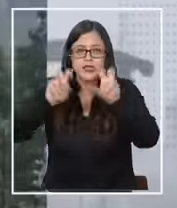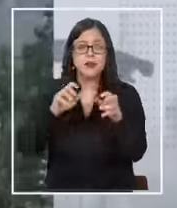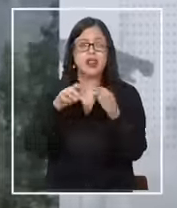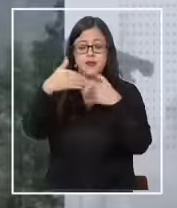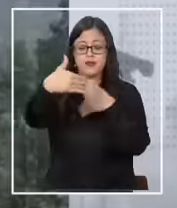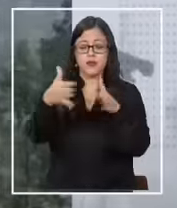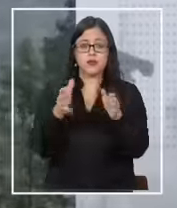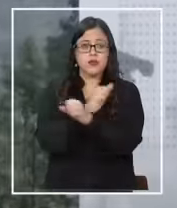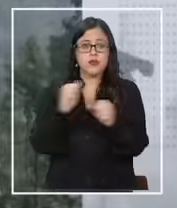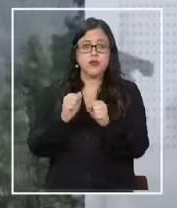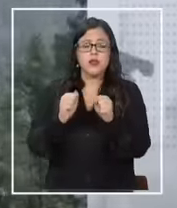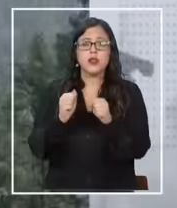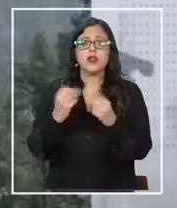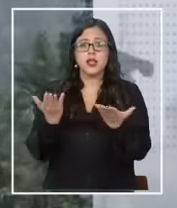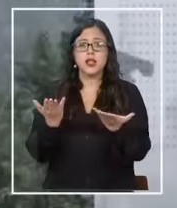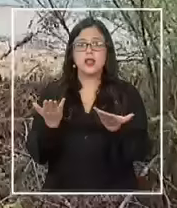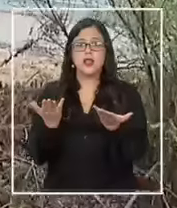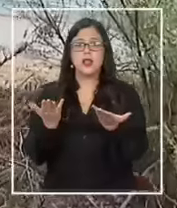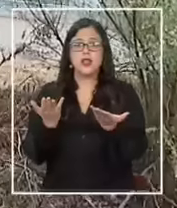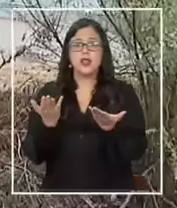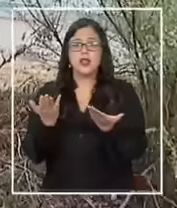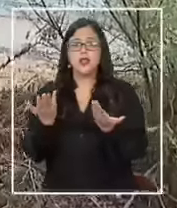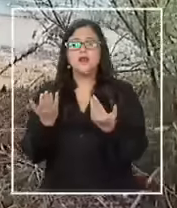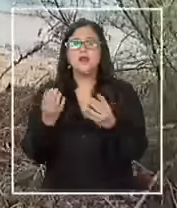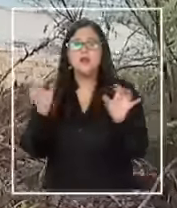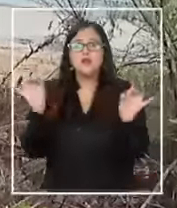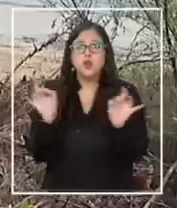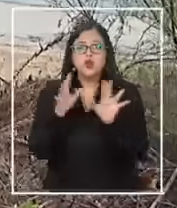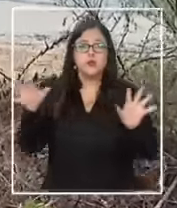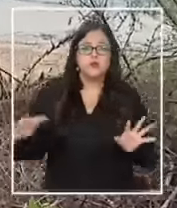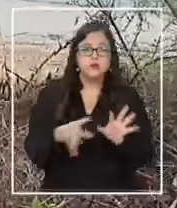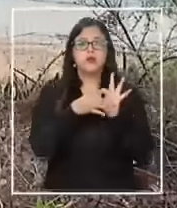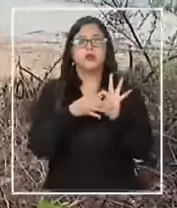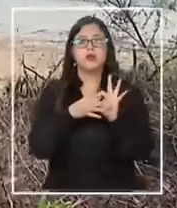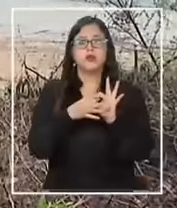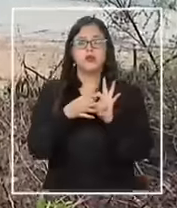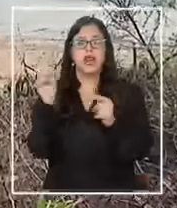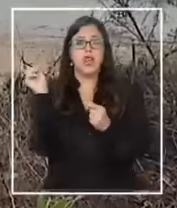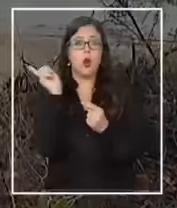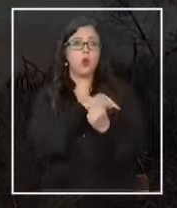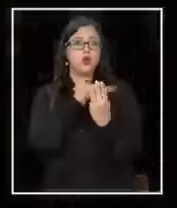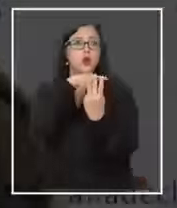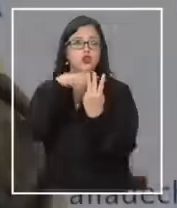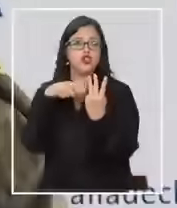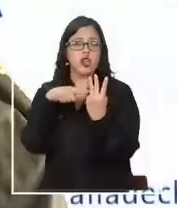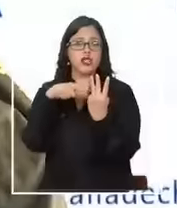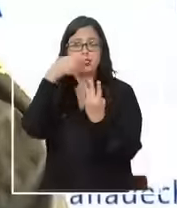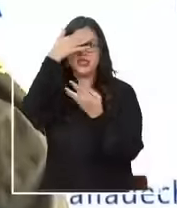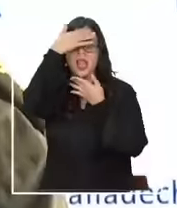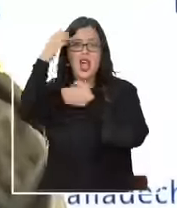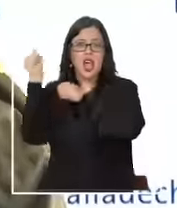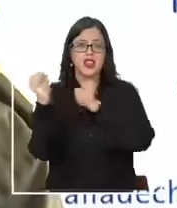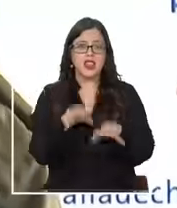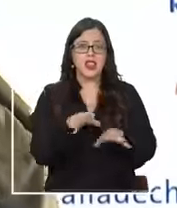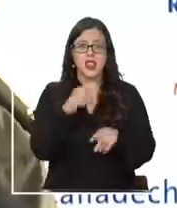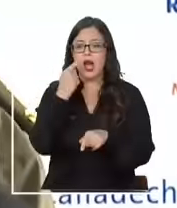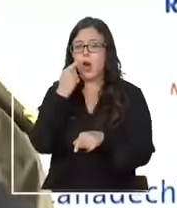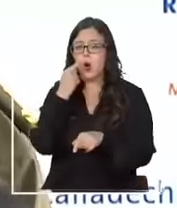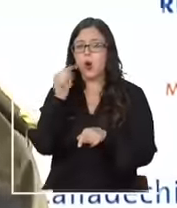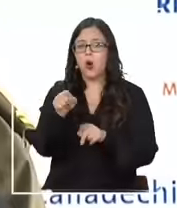busca establecer si existe o no conexión entre los últimos tres atentados. Hay ciertas